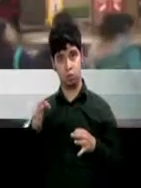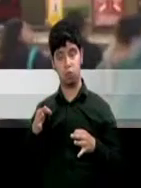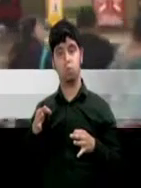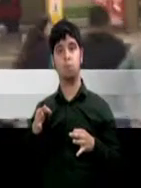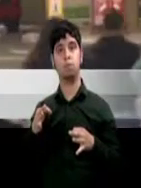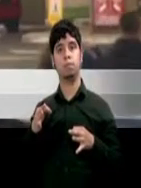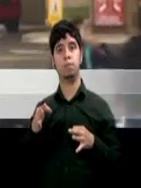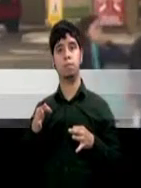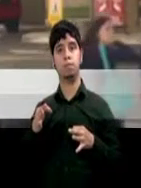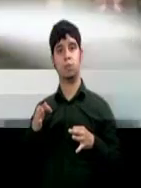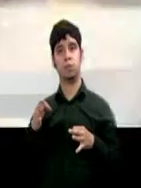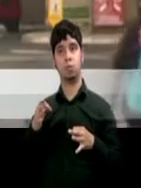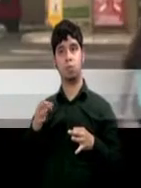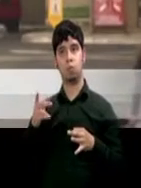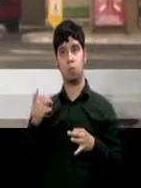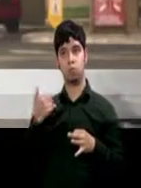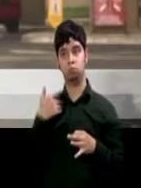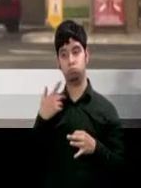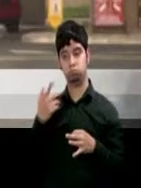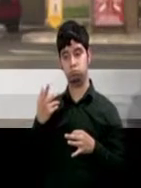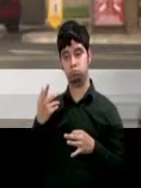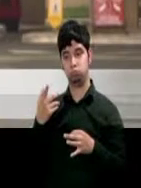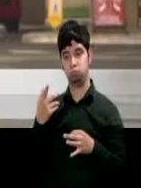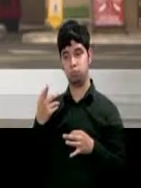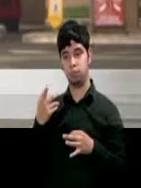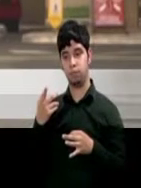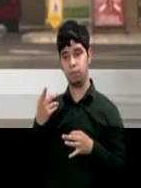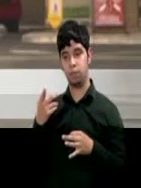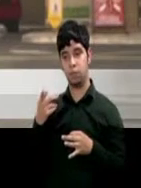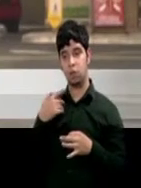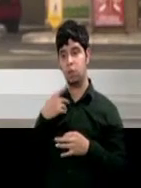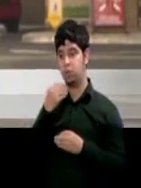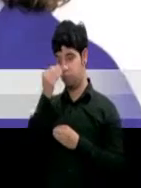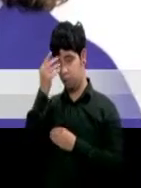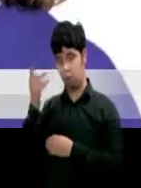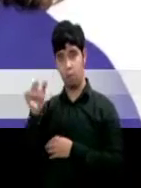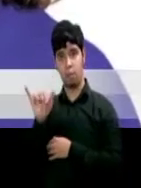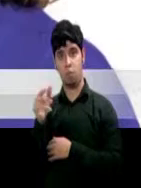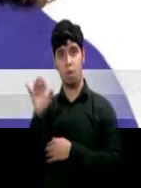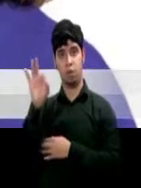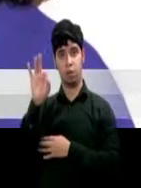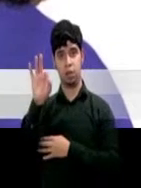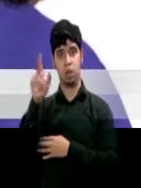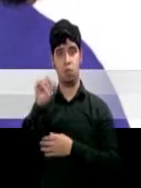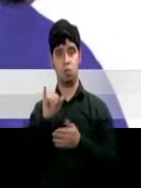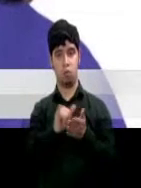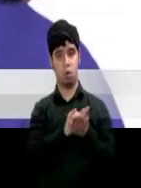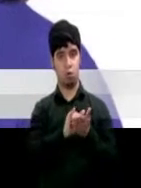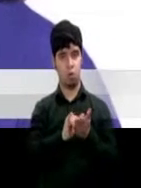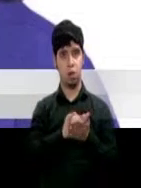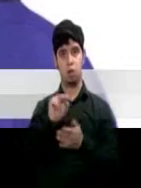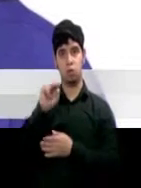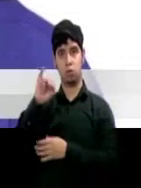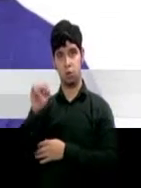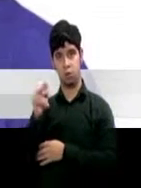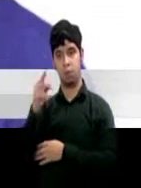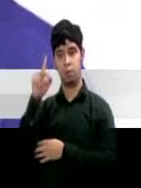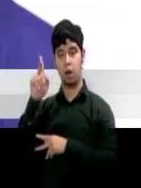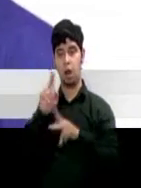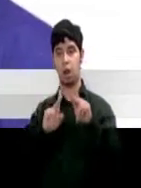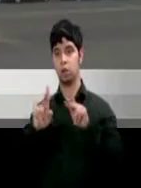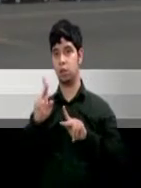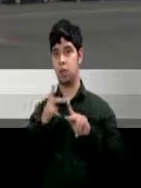obedece a una serie de controles especiales anunciados el mismo viernes por las autoridades de Nueva York y Nueva Jersey para quienes lleguen